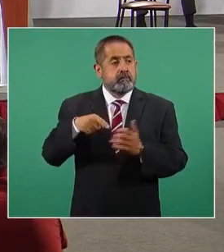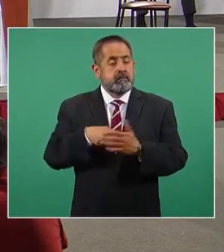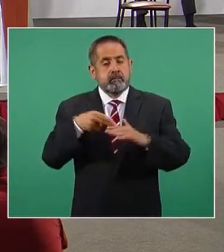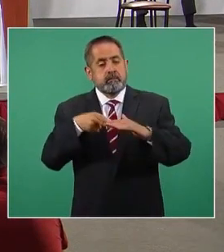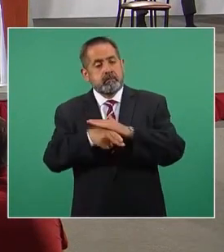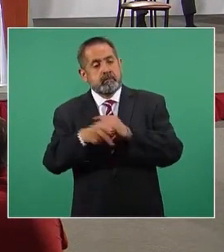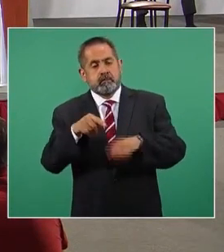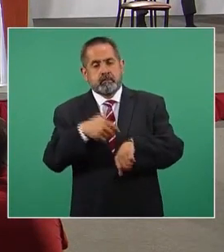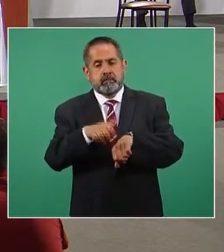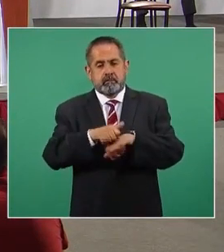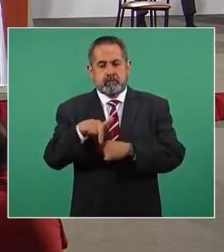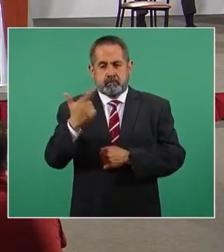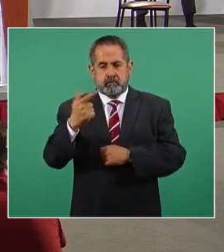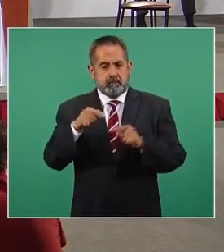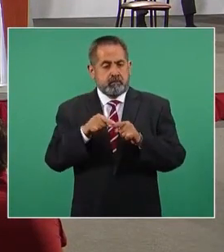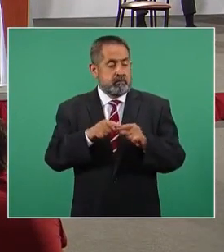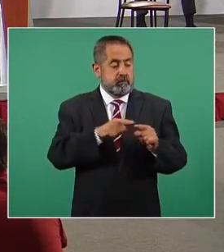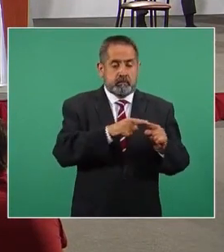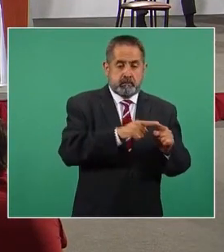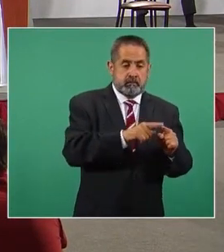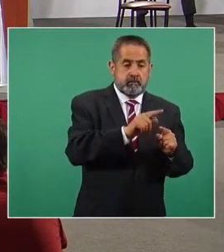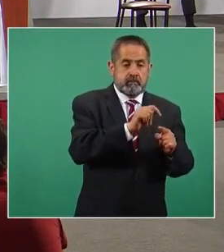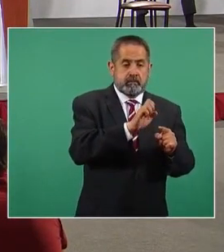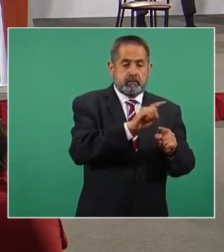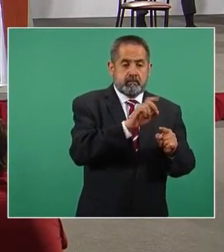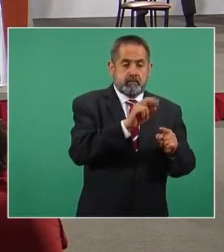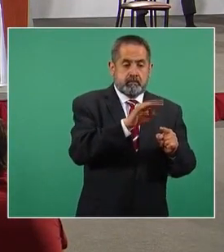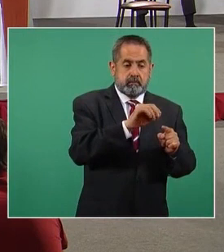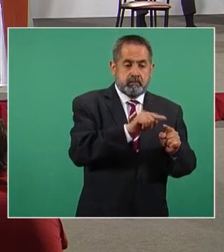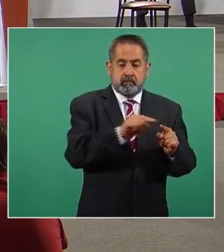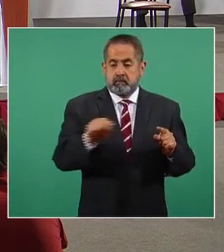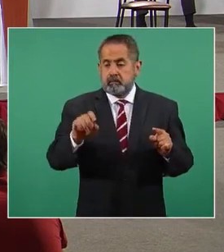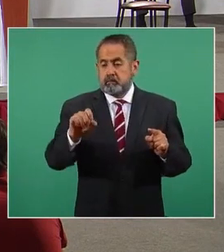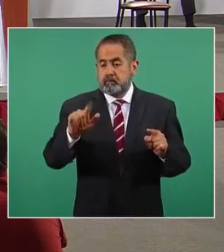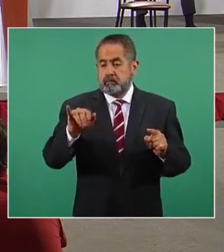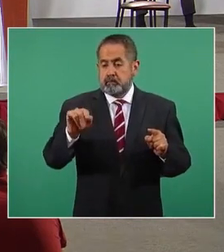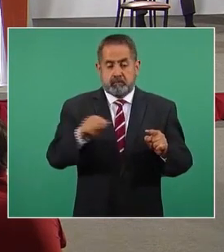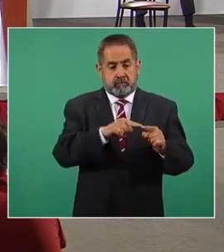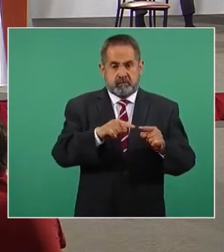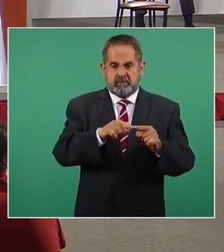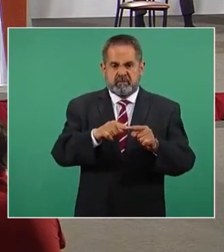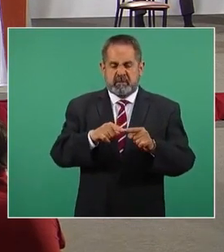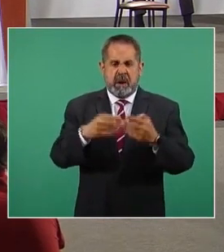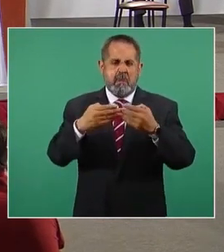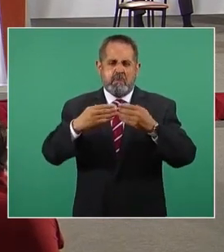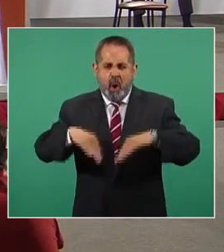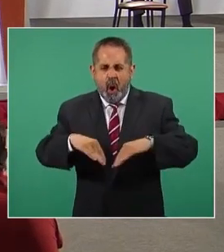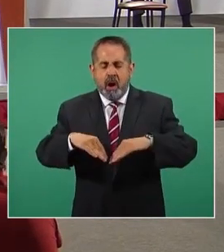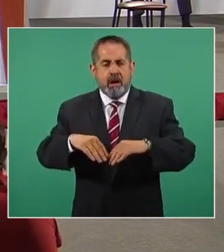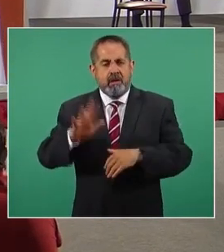metro entre las estaciones Olivo y Tezonco ocurrió este lamentable incidente